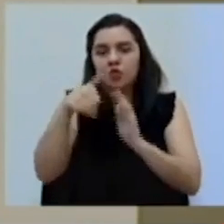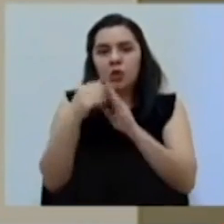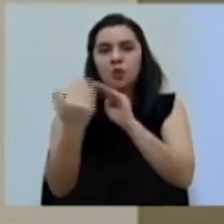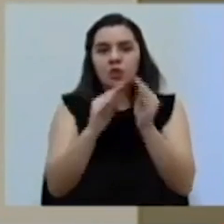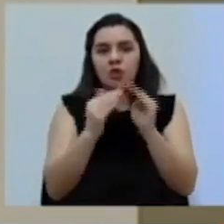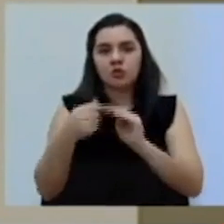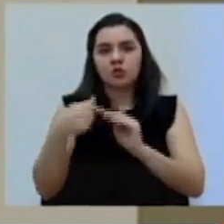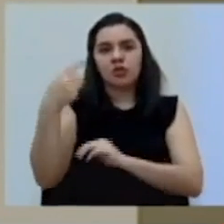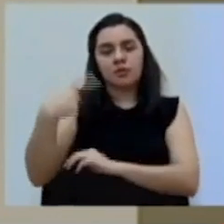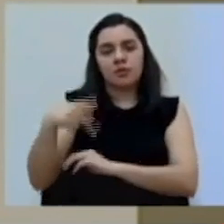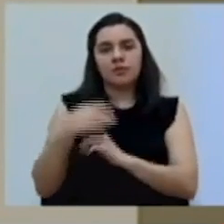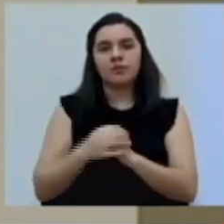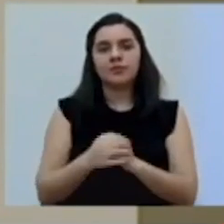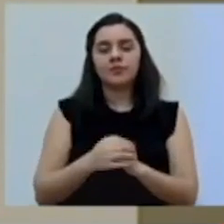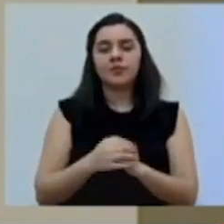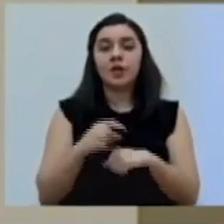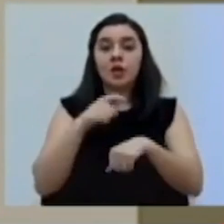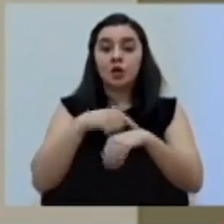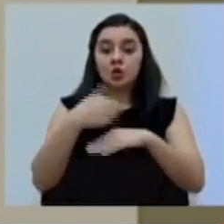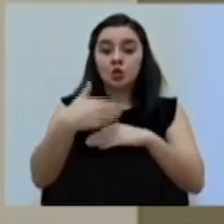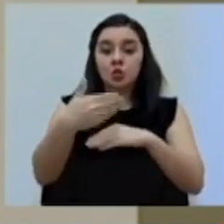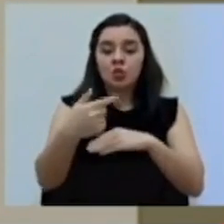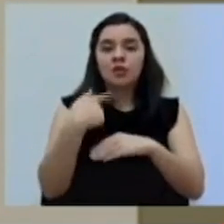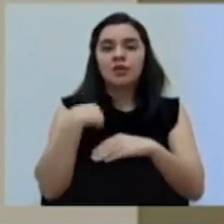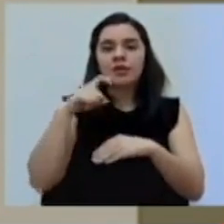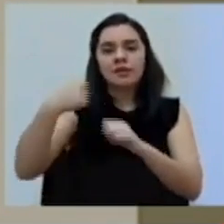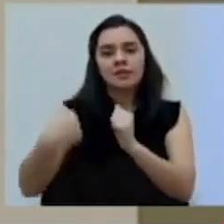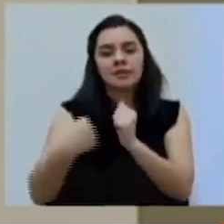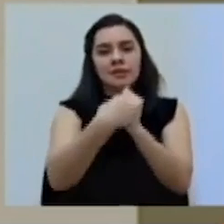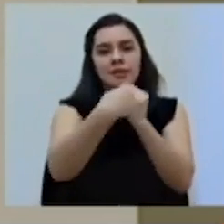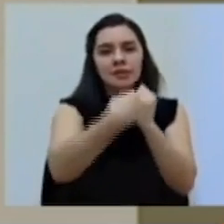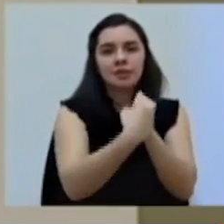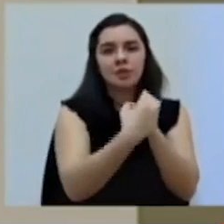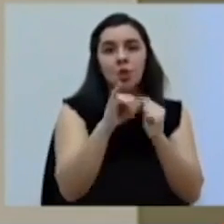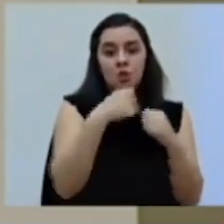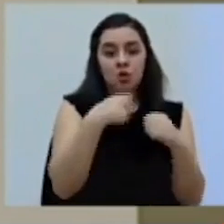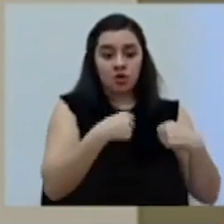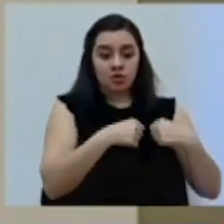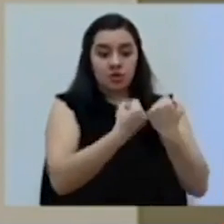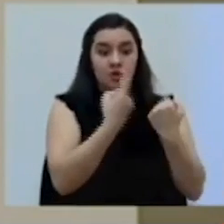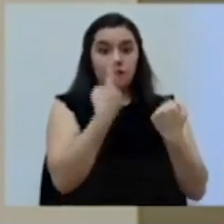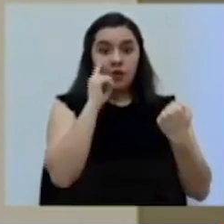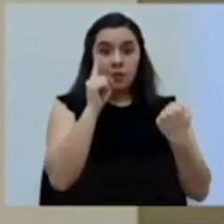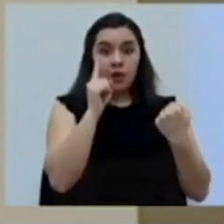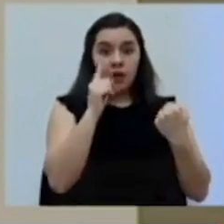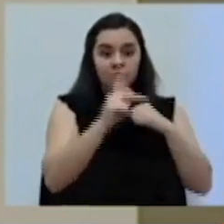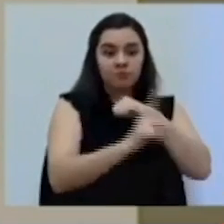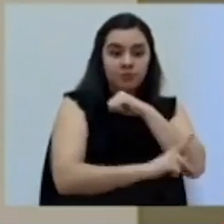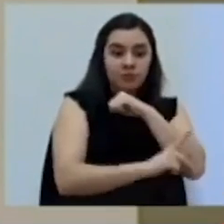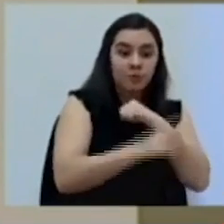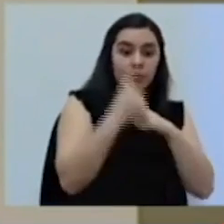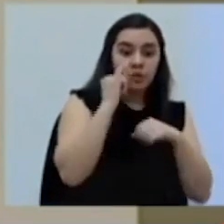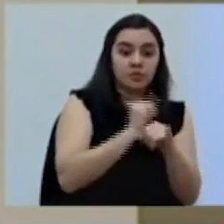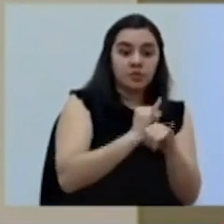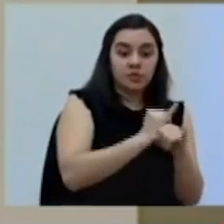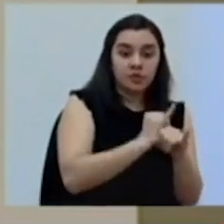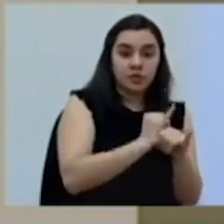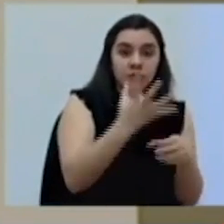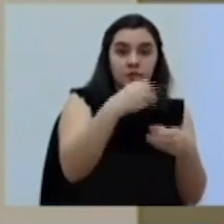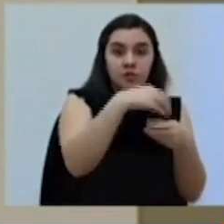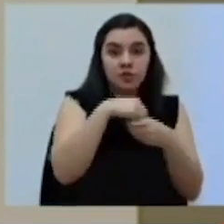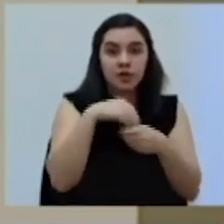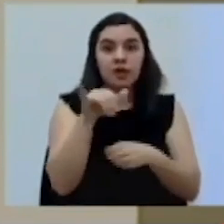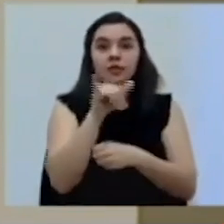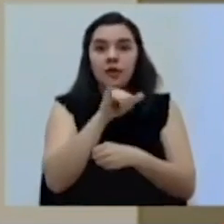Ahí ocupamos, ciertamente, en su momento, el apoyo, así como es un desafío para el país y las instituciones involucradas,